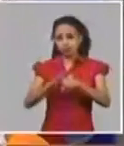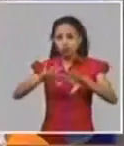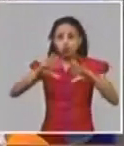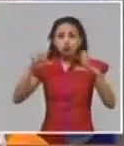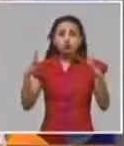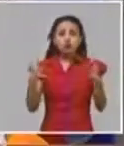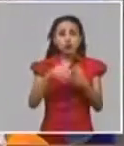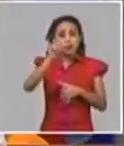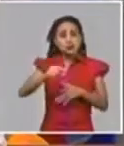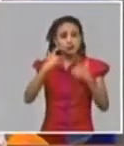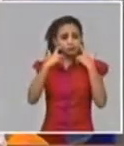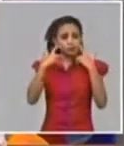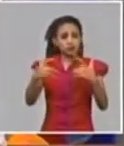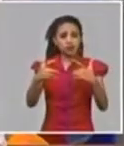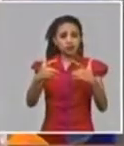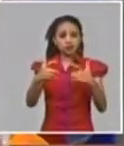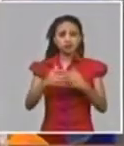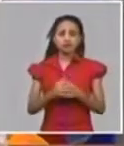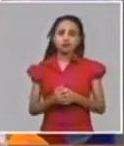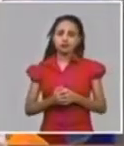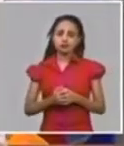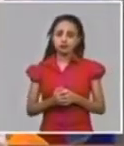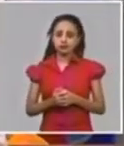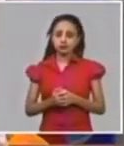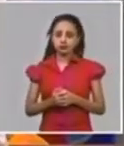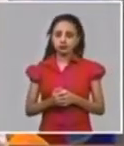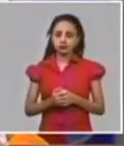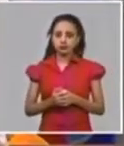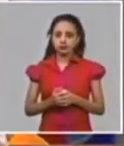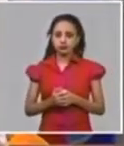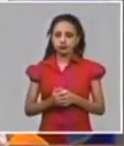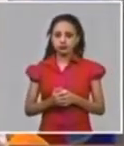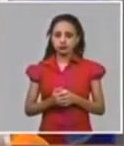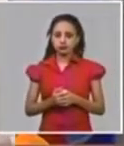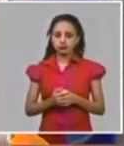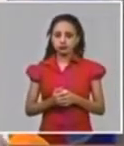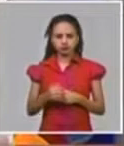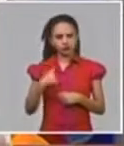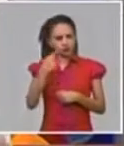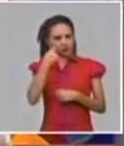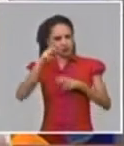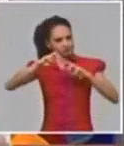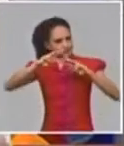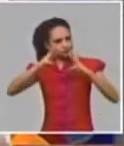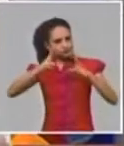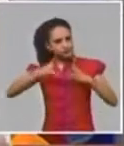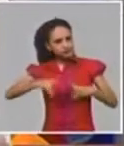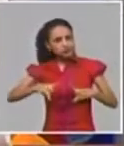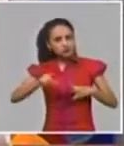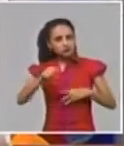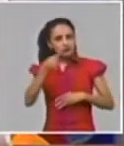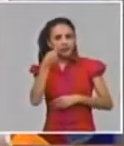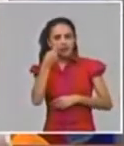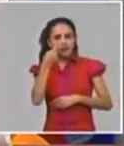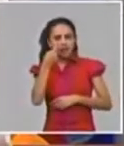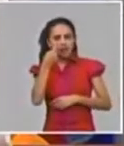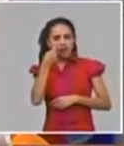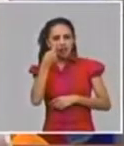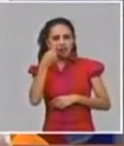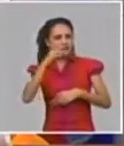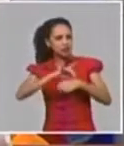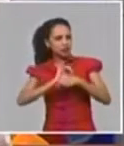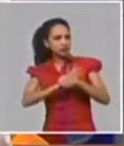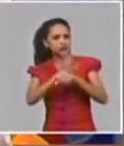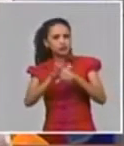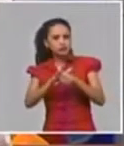La exigencia, uno cuando lo mira en la página web, en las redes sociales, también en los